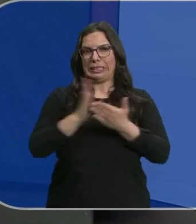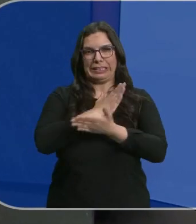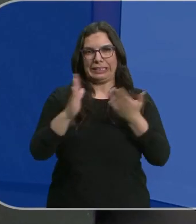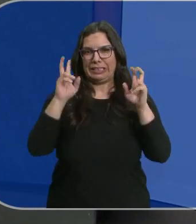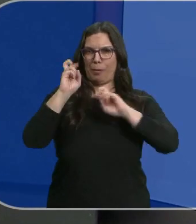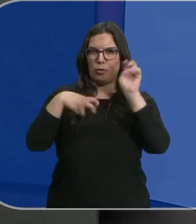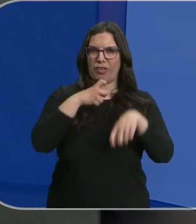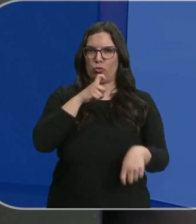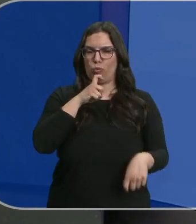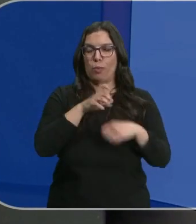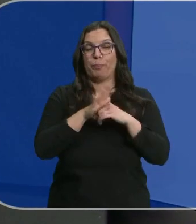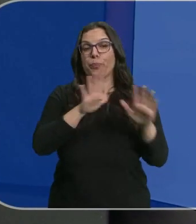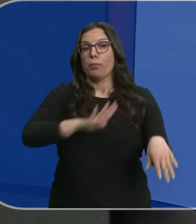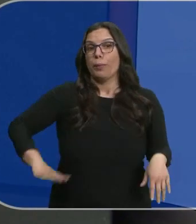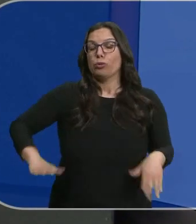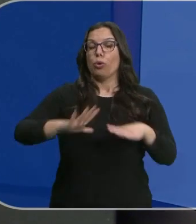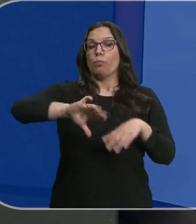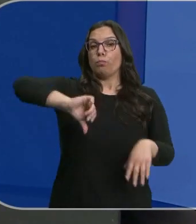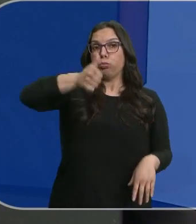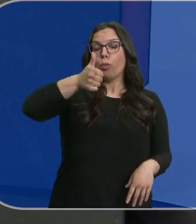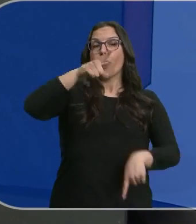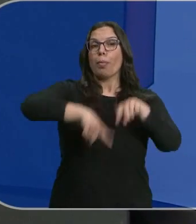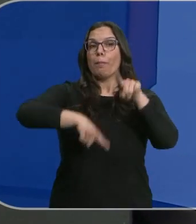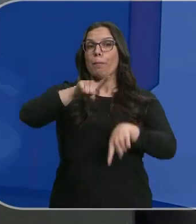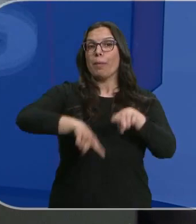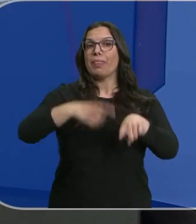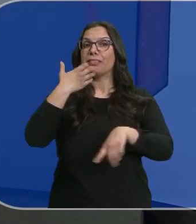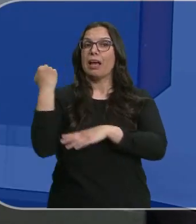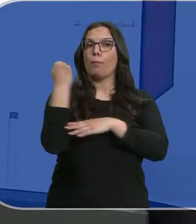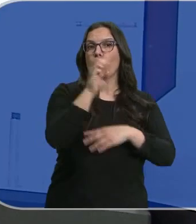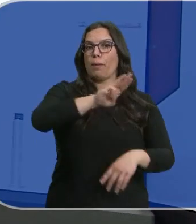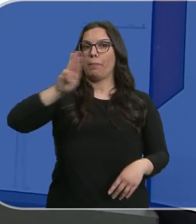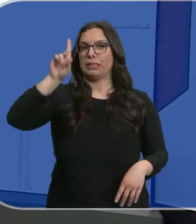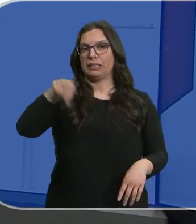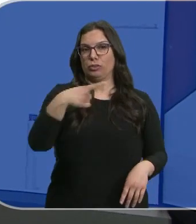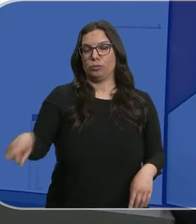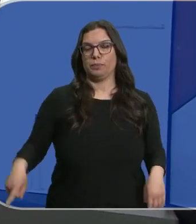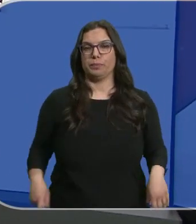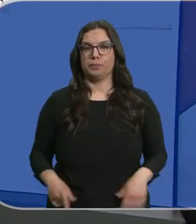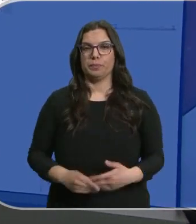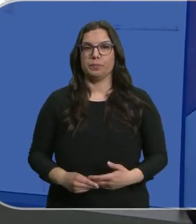sobre su modificación. Así, de momento, su aprobación pasaría por el apoyo del PP. Madrid, Sara Ayuso.